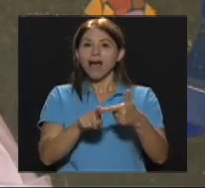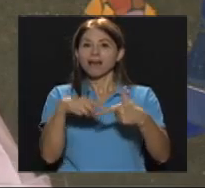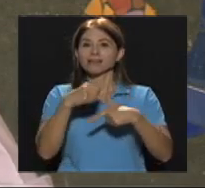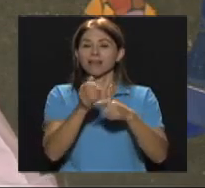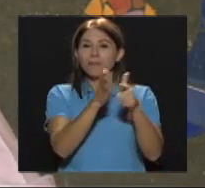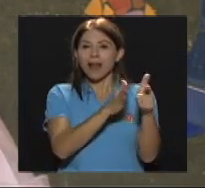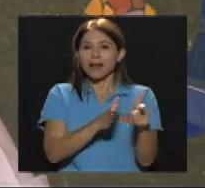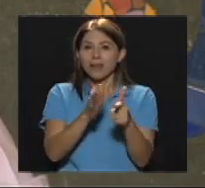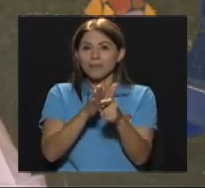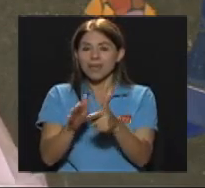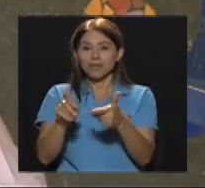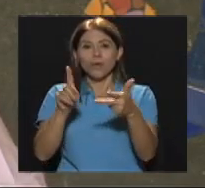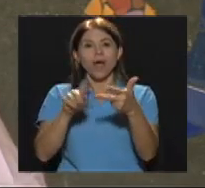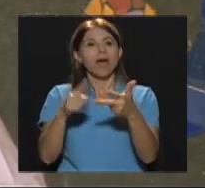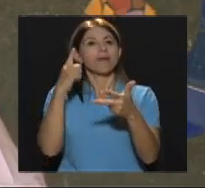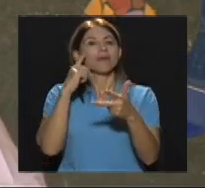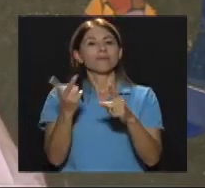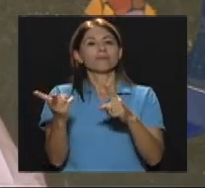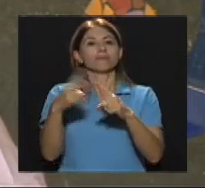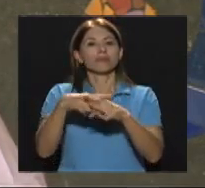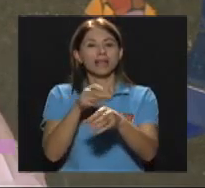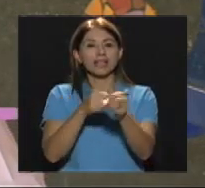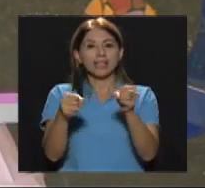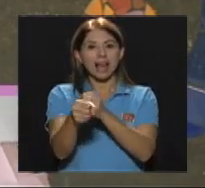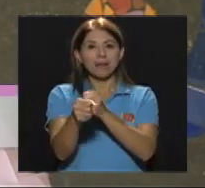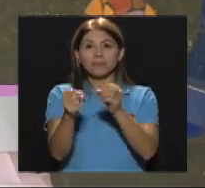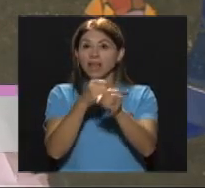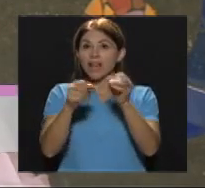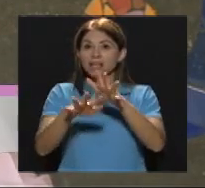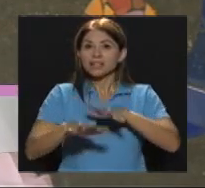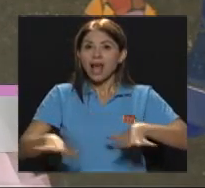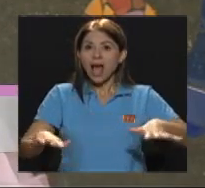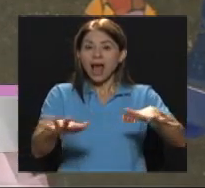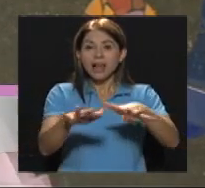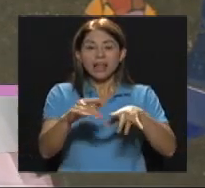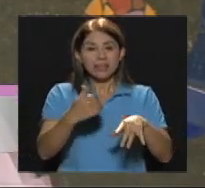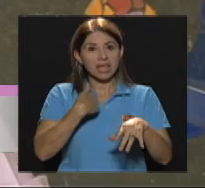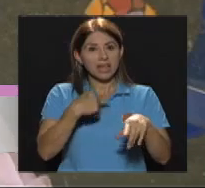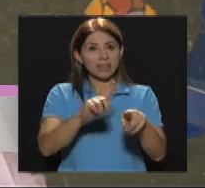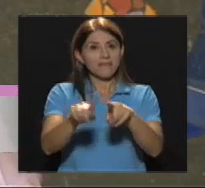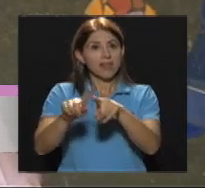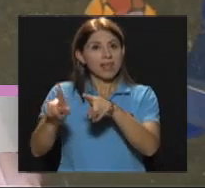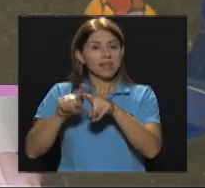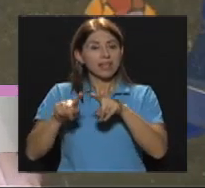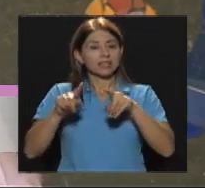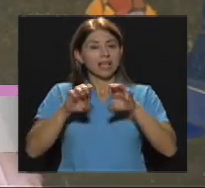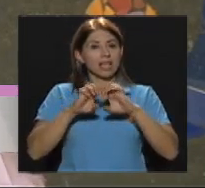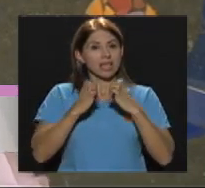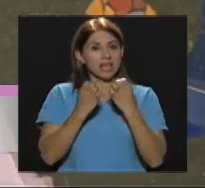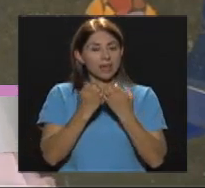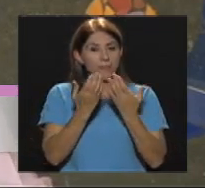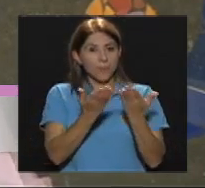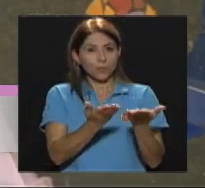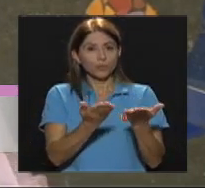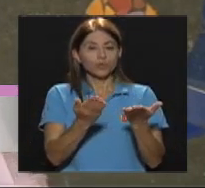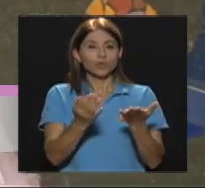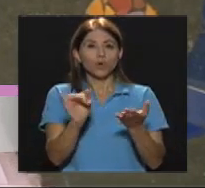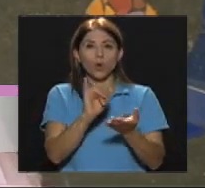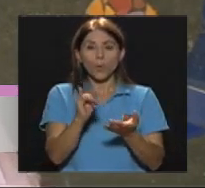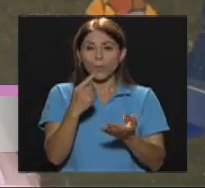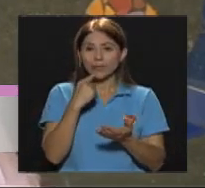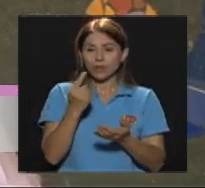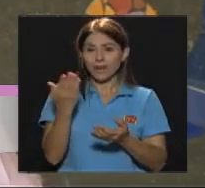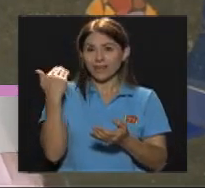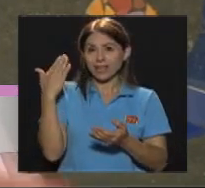ya la práctica En la sala La sala cuenta con una serie De dispositivos Como mencionaba anteriormente Y que tal vez Doña